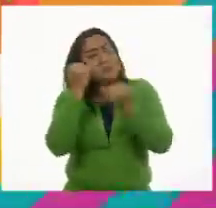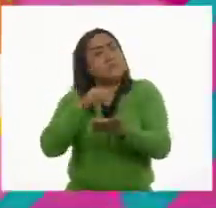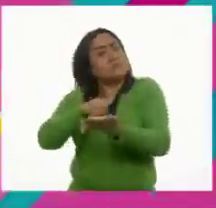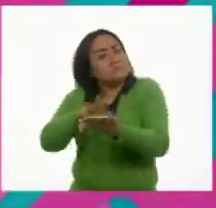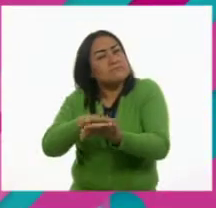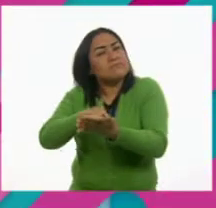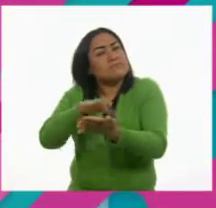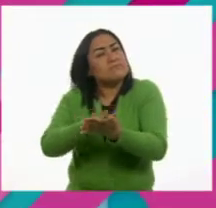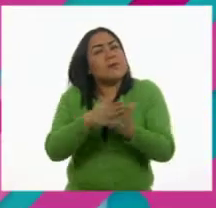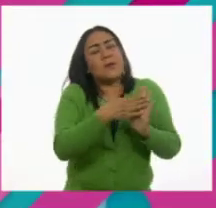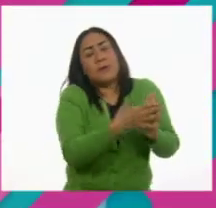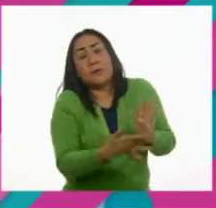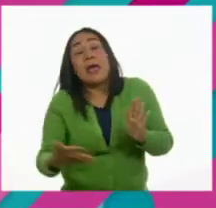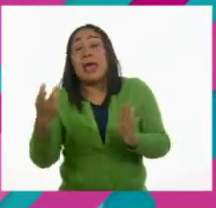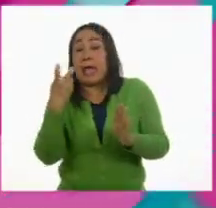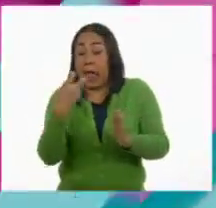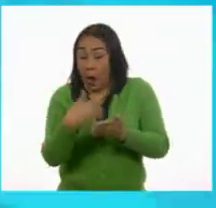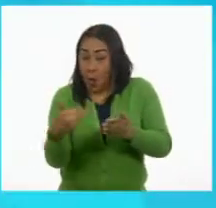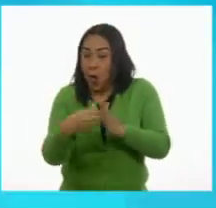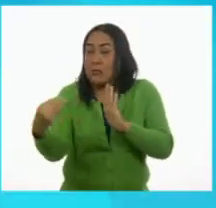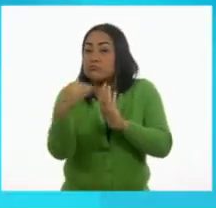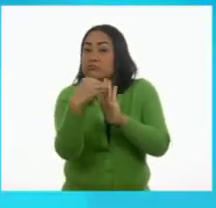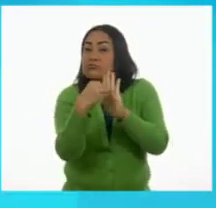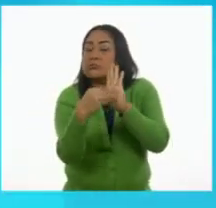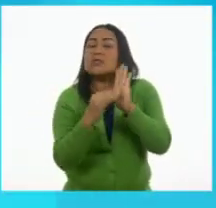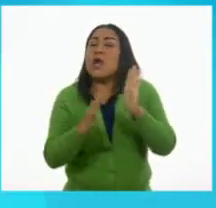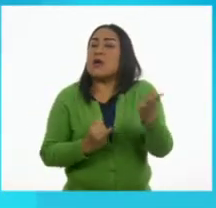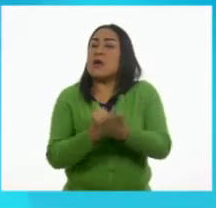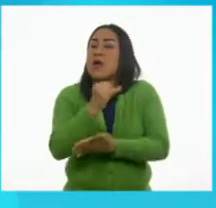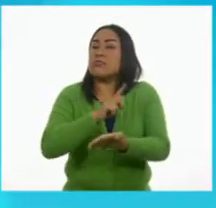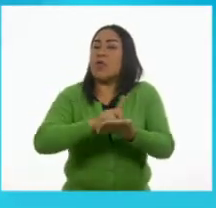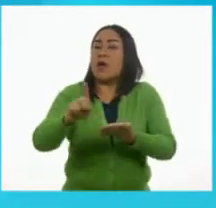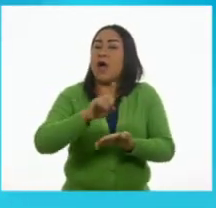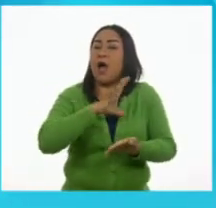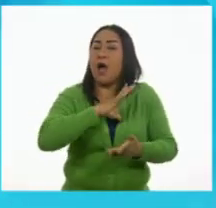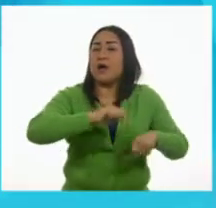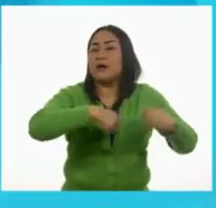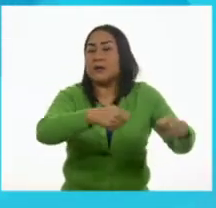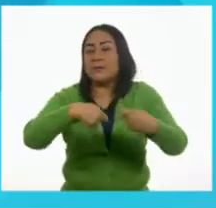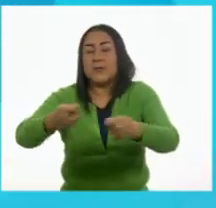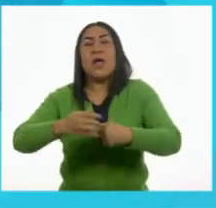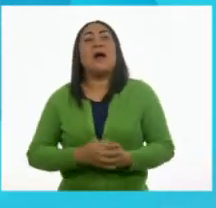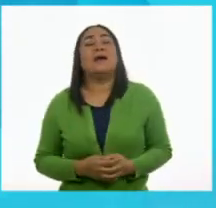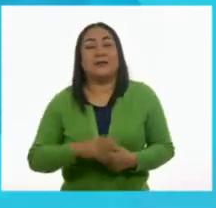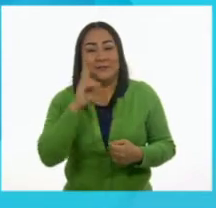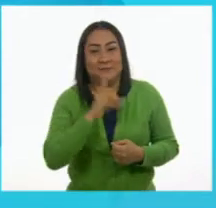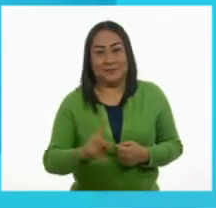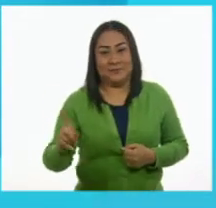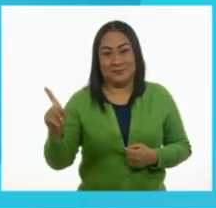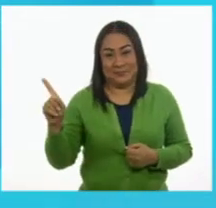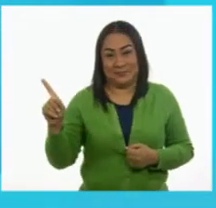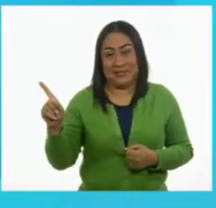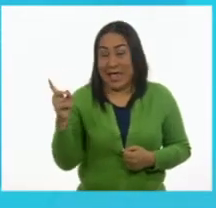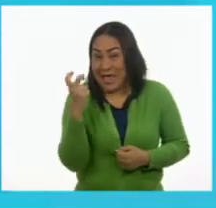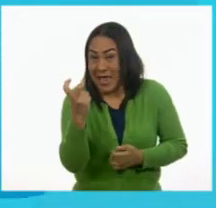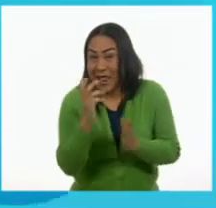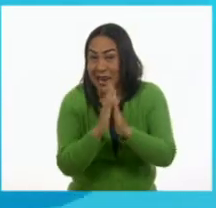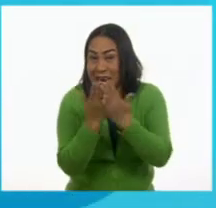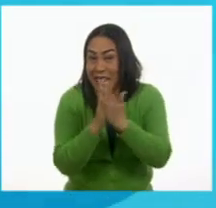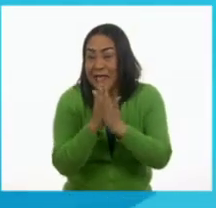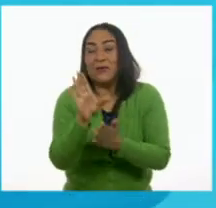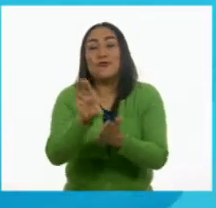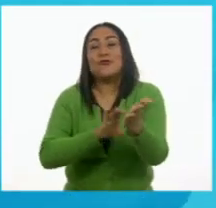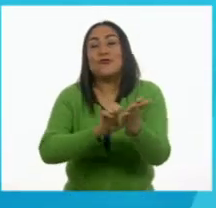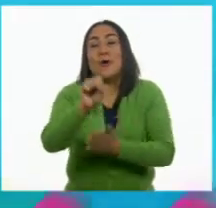ahí vienen muchos de los derechos que nosotros tenemos. Cuando hablen entonces de la Constitución de 1917 se refieren a este libro.